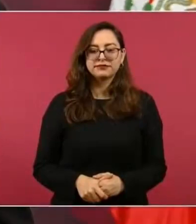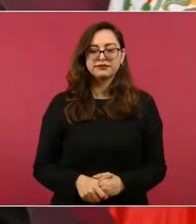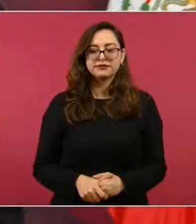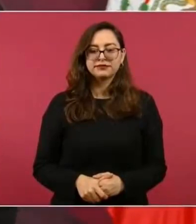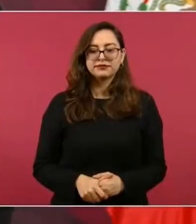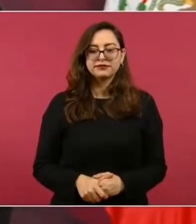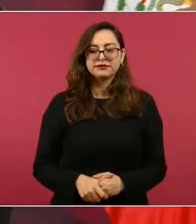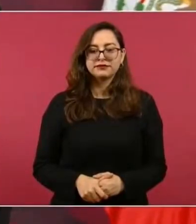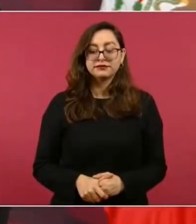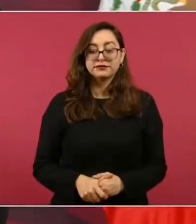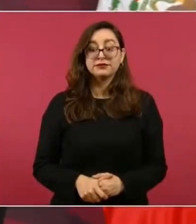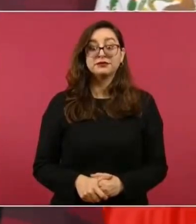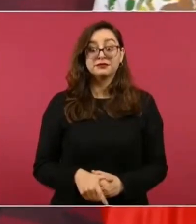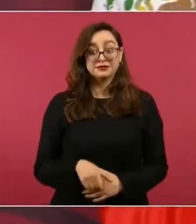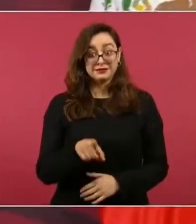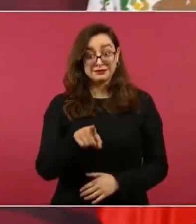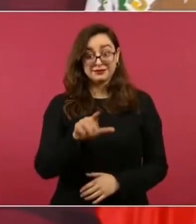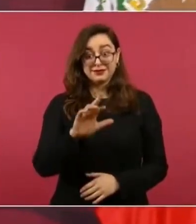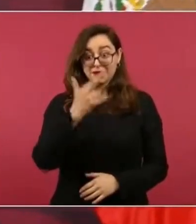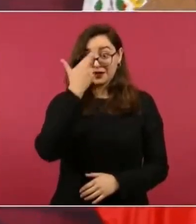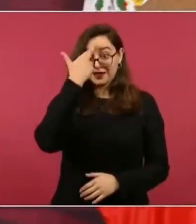ganó Guasave anoche.